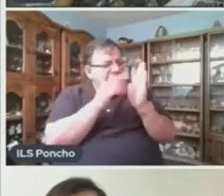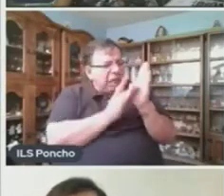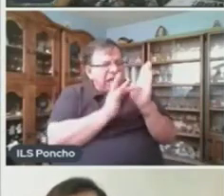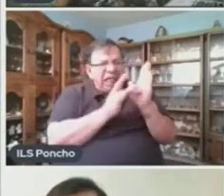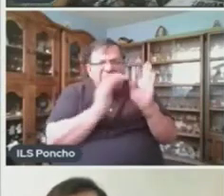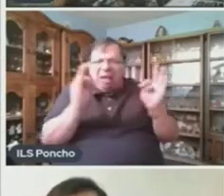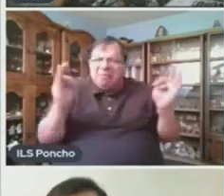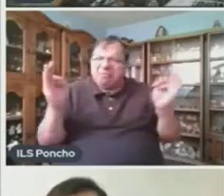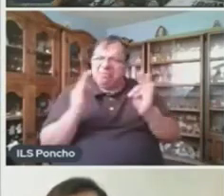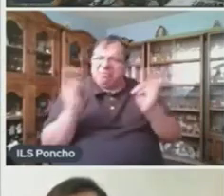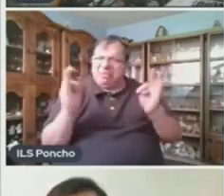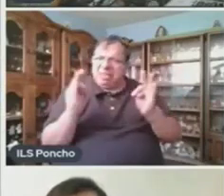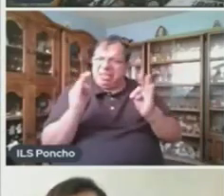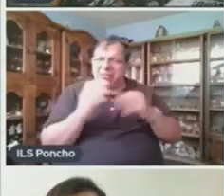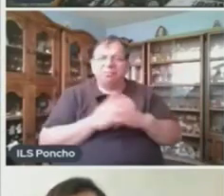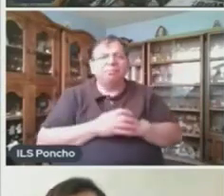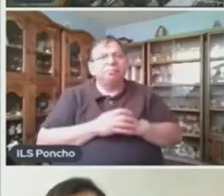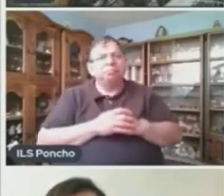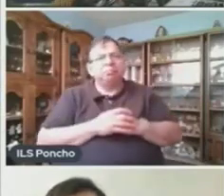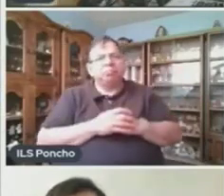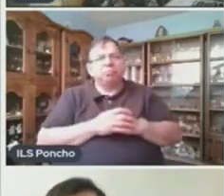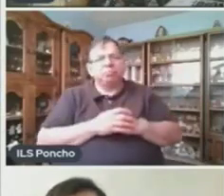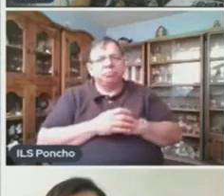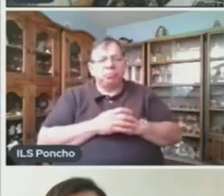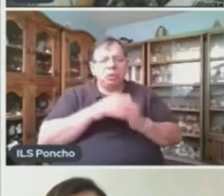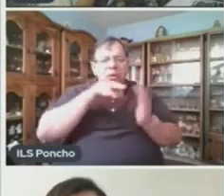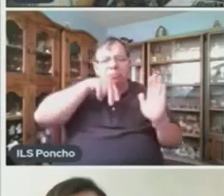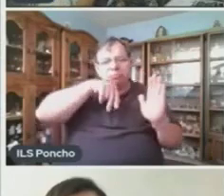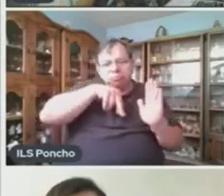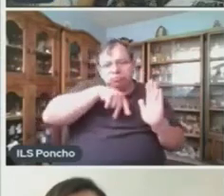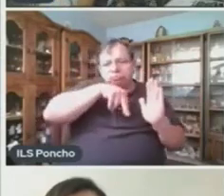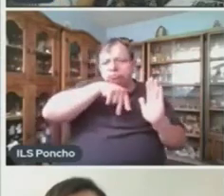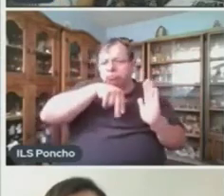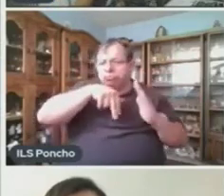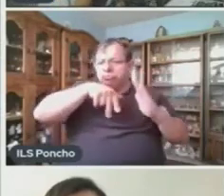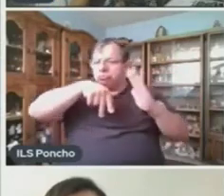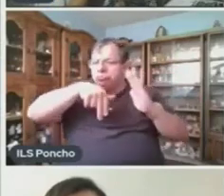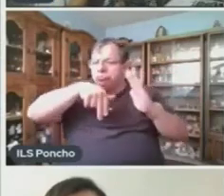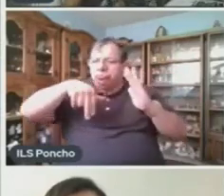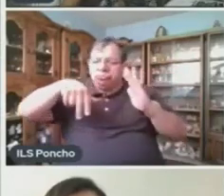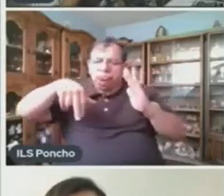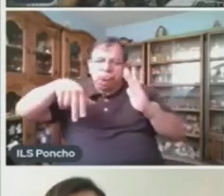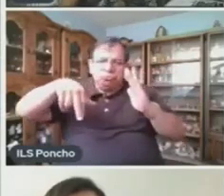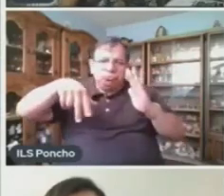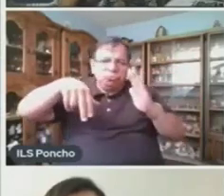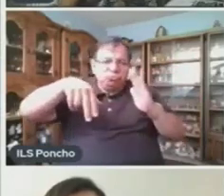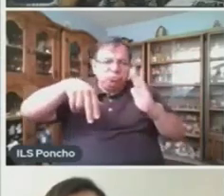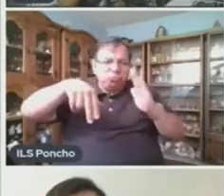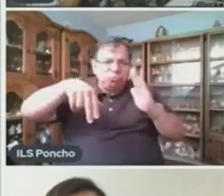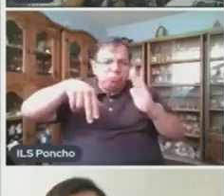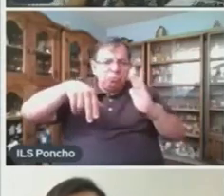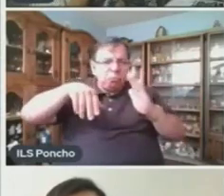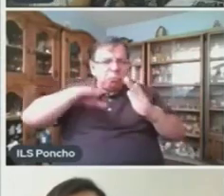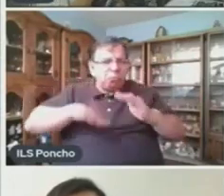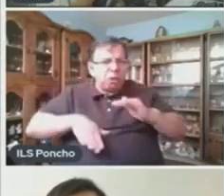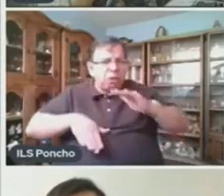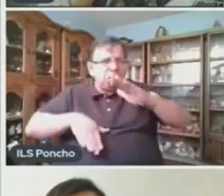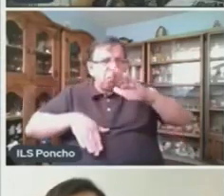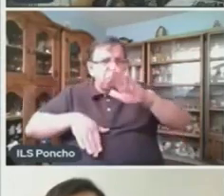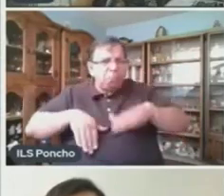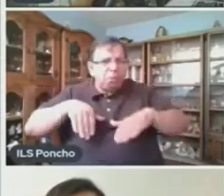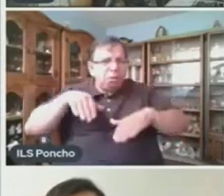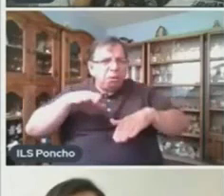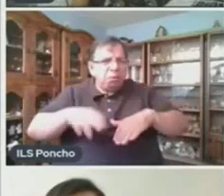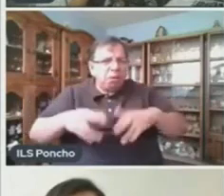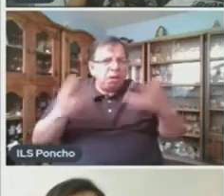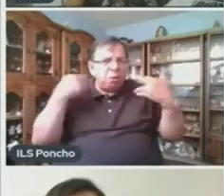Cuando pasaba De una habitación A otra Cada paso Retumbaba En